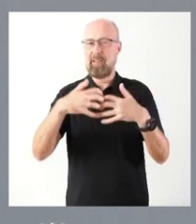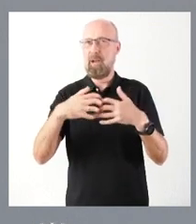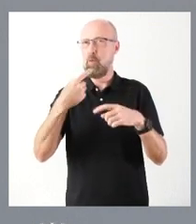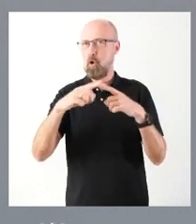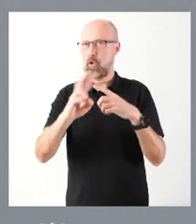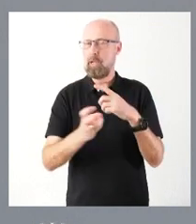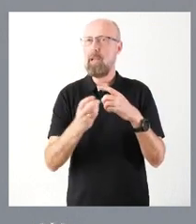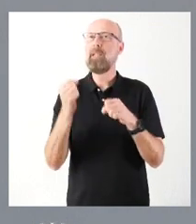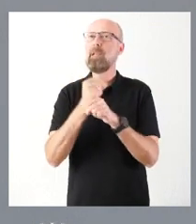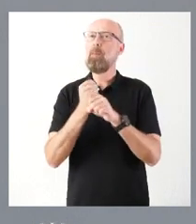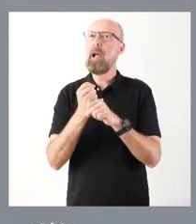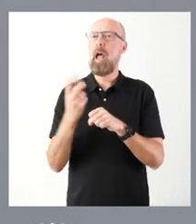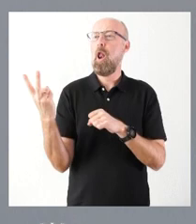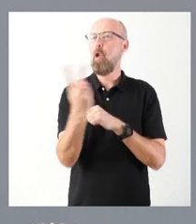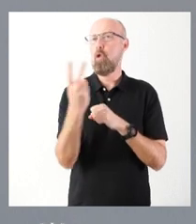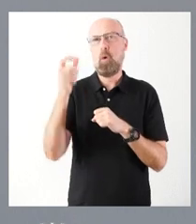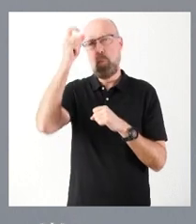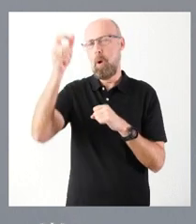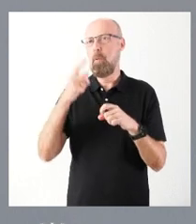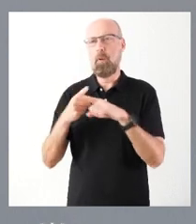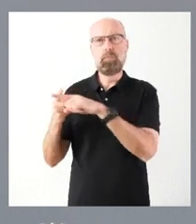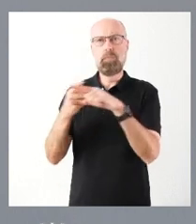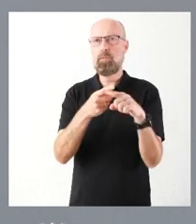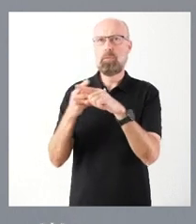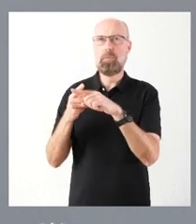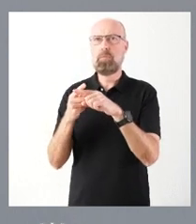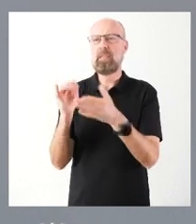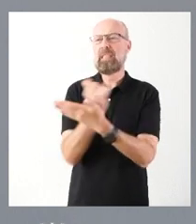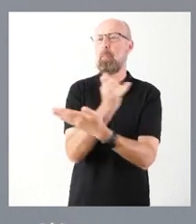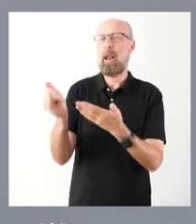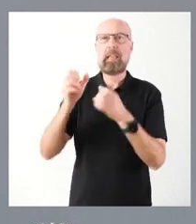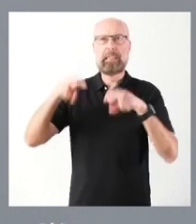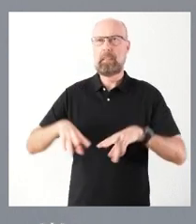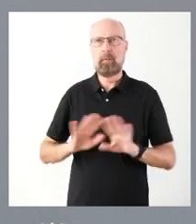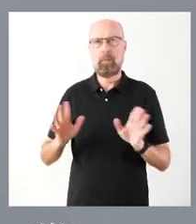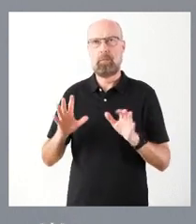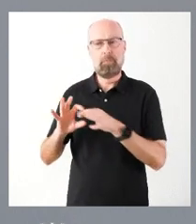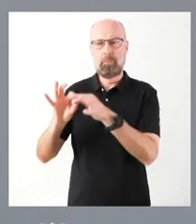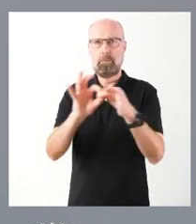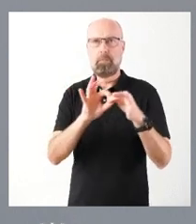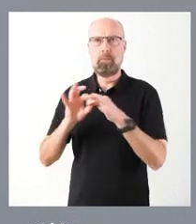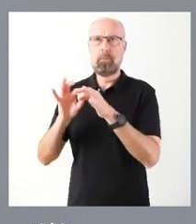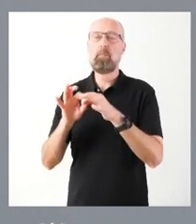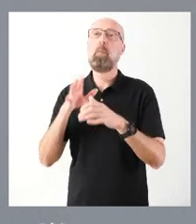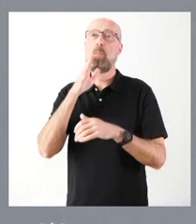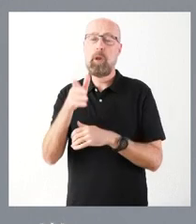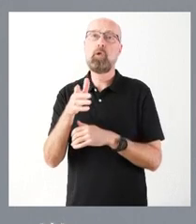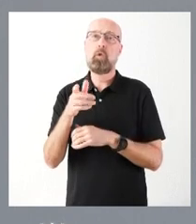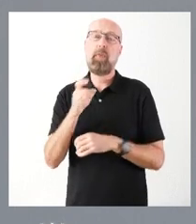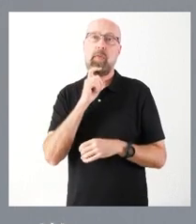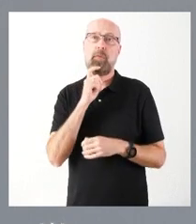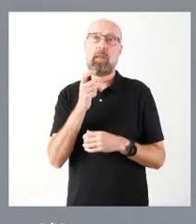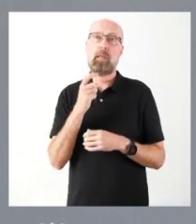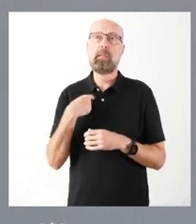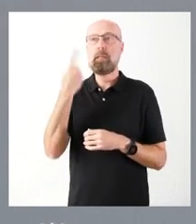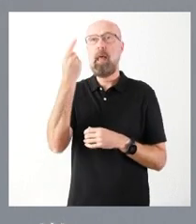localidades y no distinguiendo entre un municipio y otro. Y, por tanto, será difícil que, a priori, podamos determinar